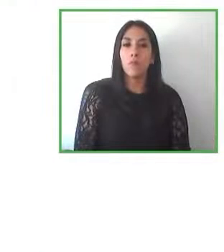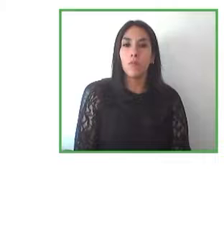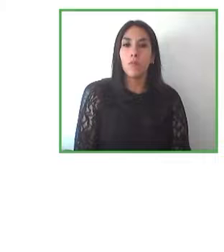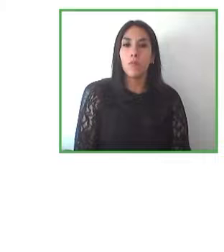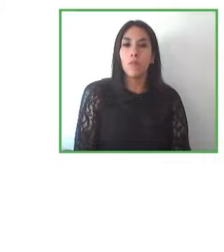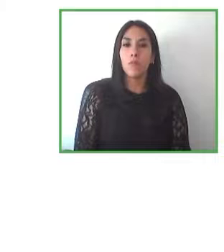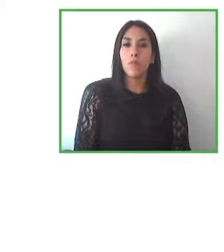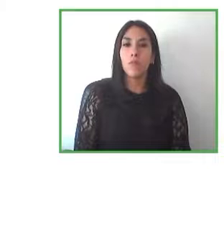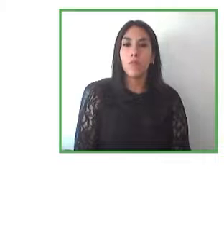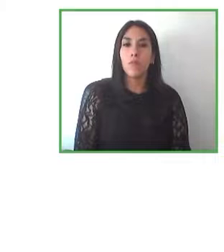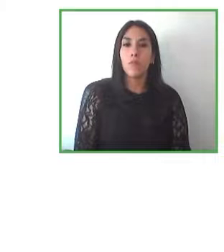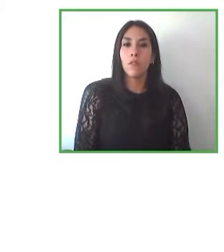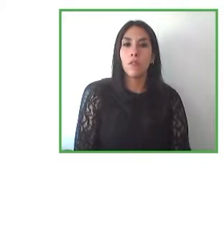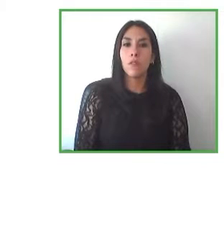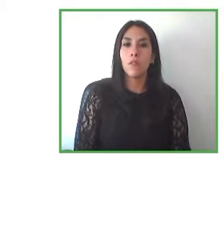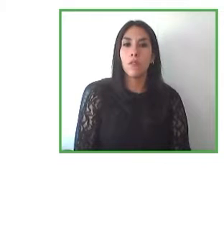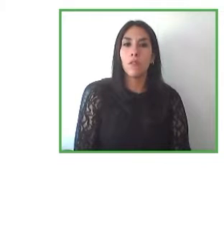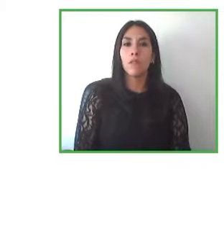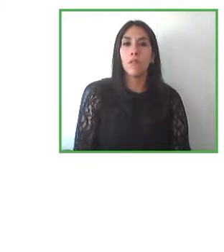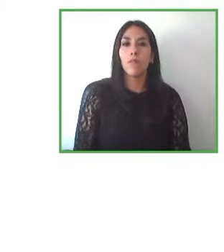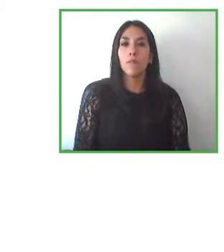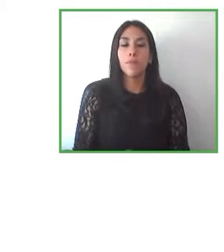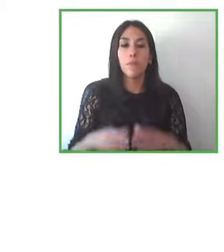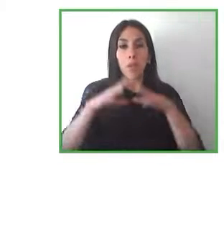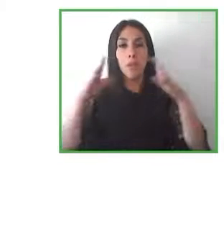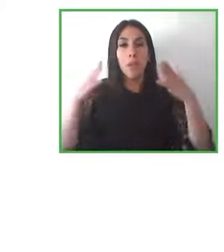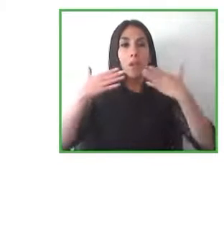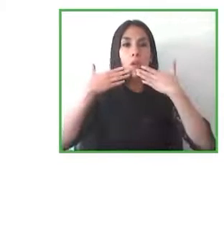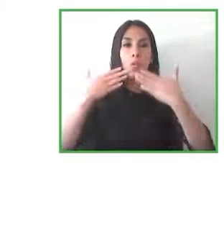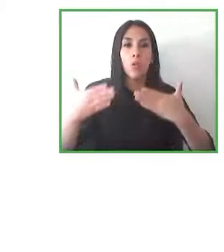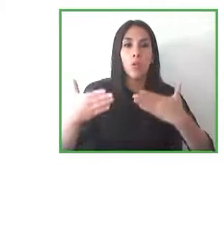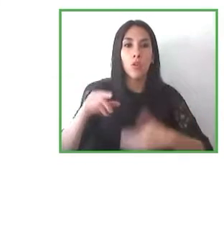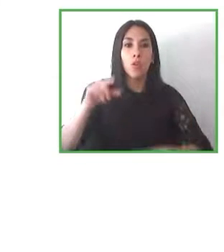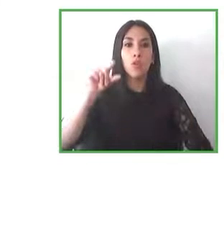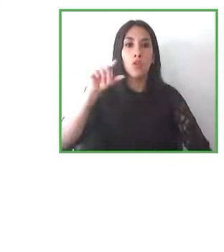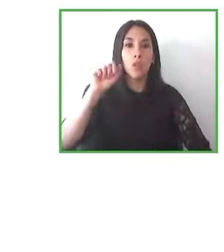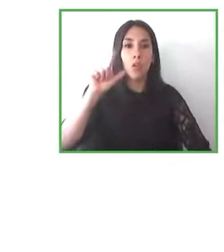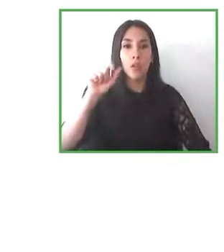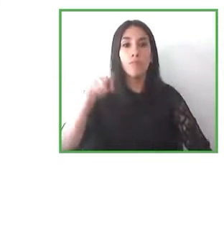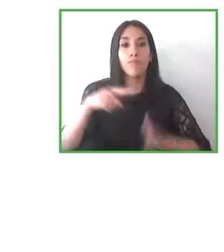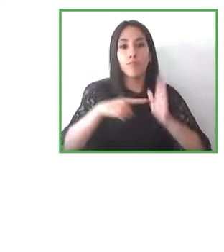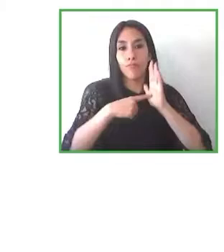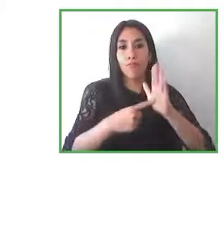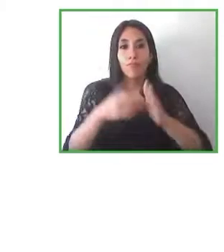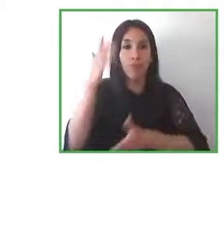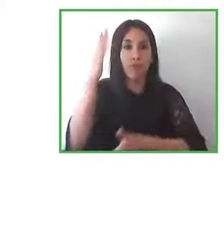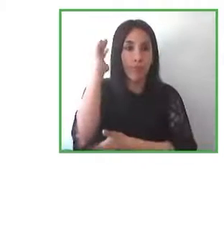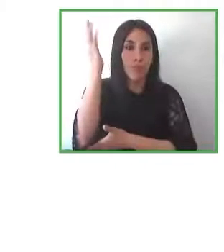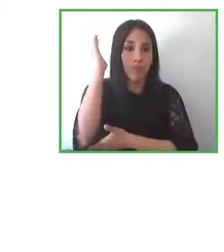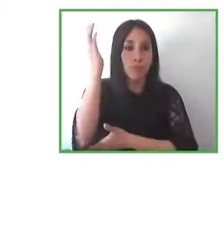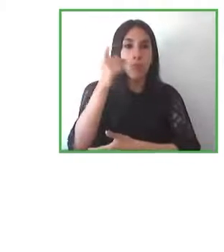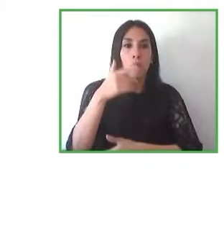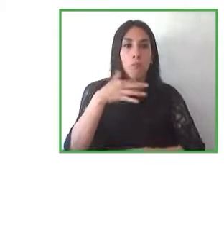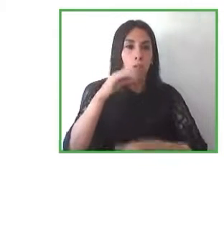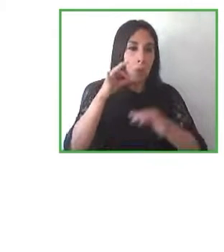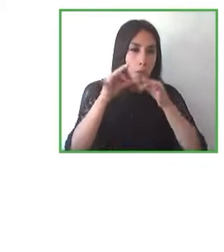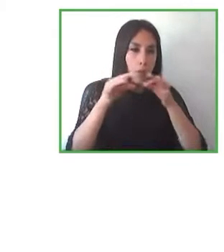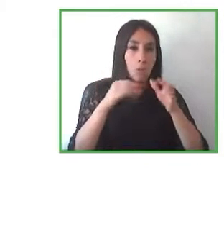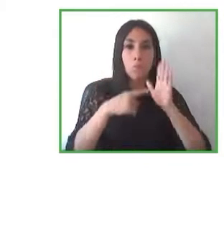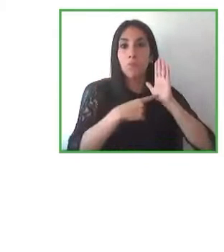bueno Gala muchas gracias por tu exposición demostrarnos que existen estos cursos